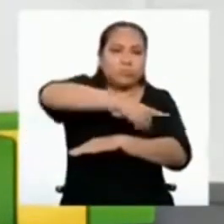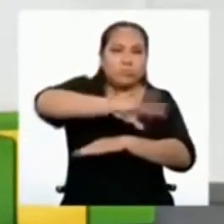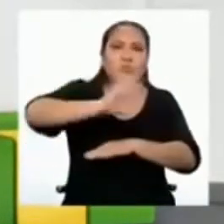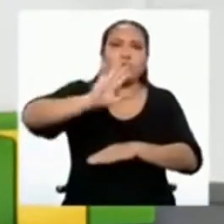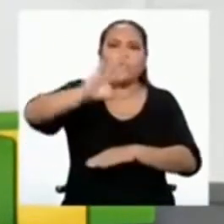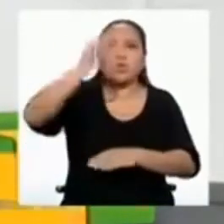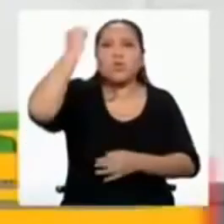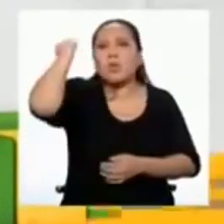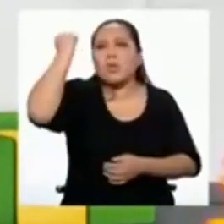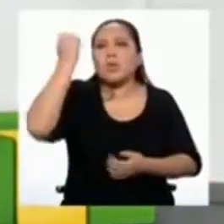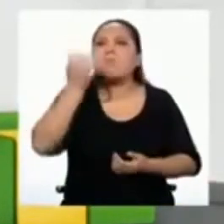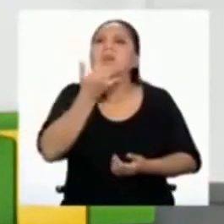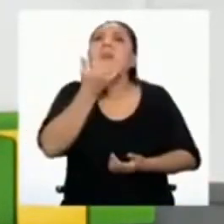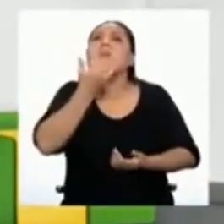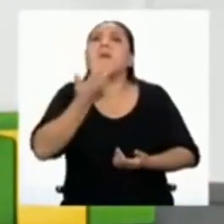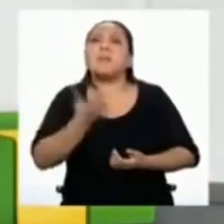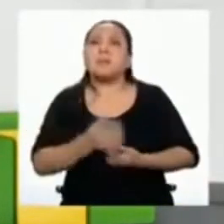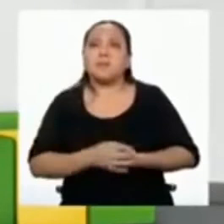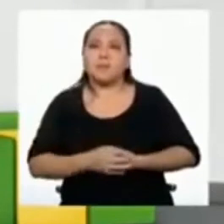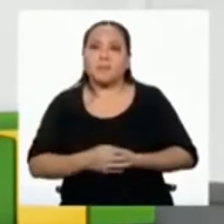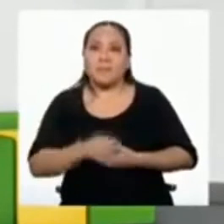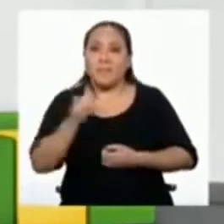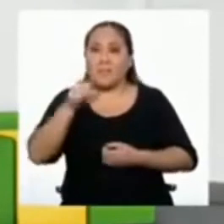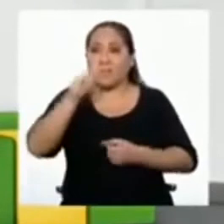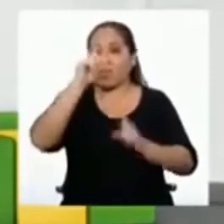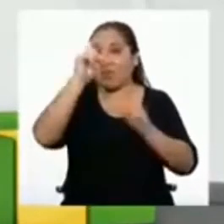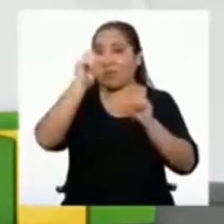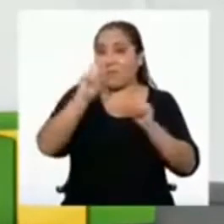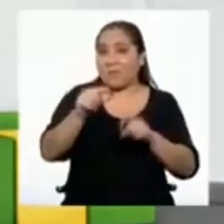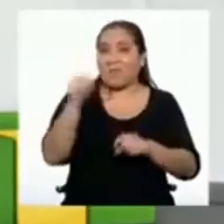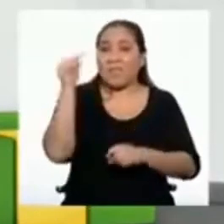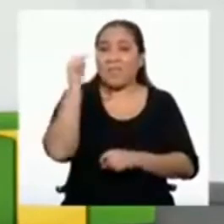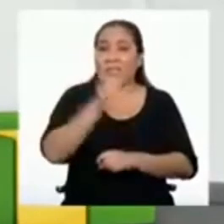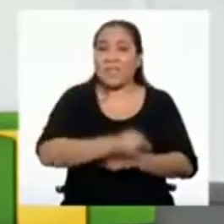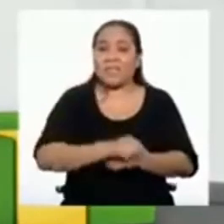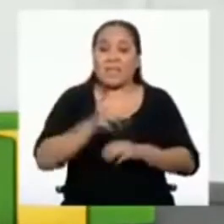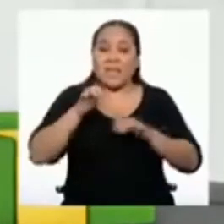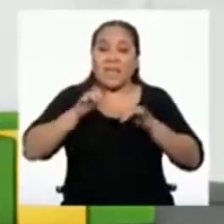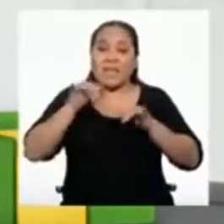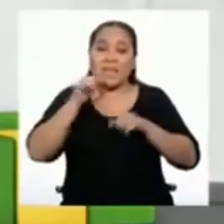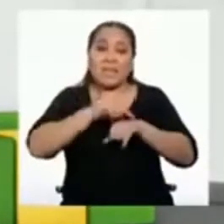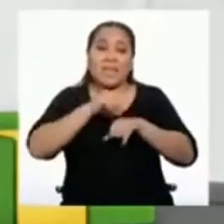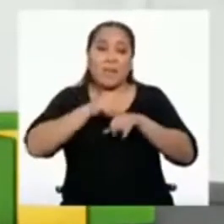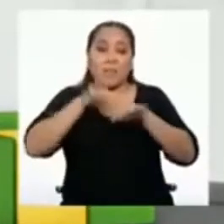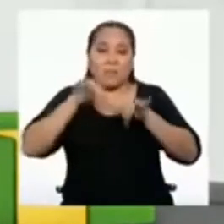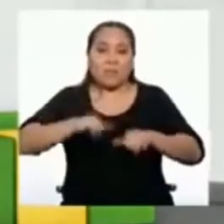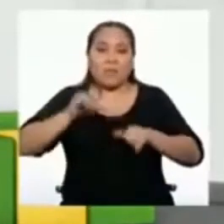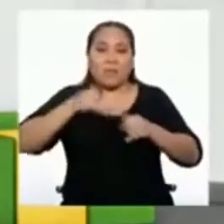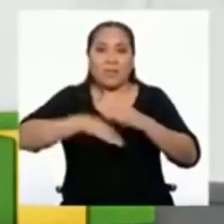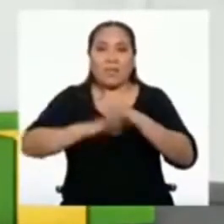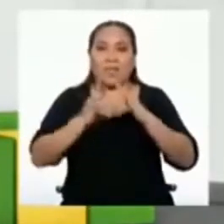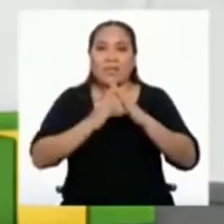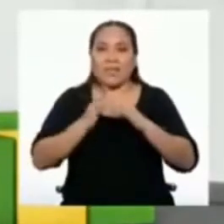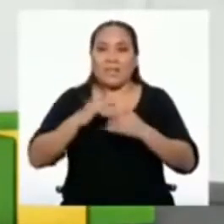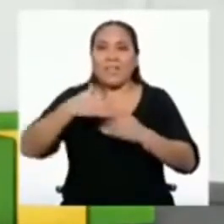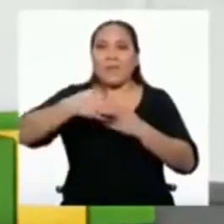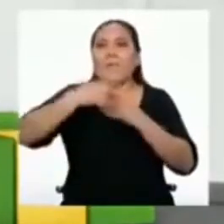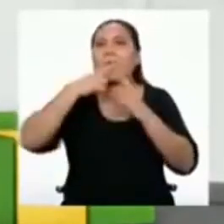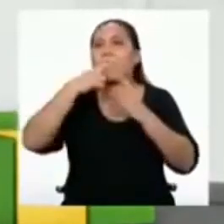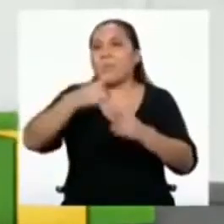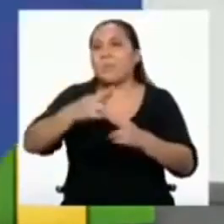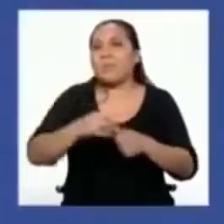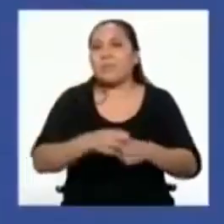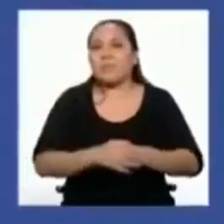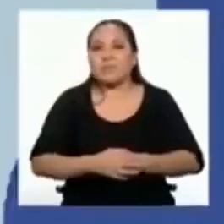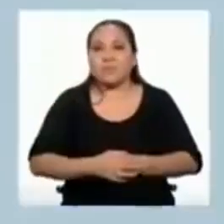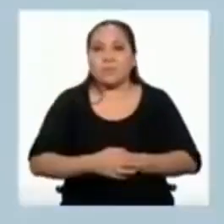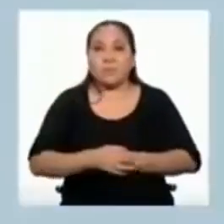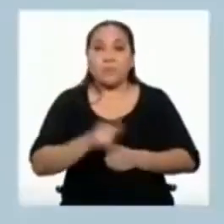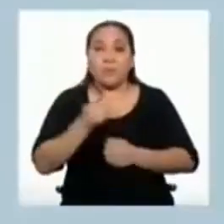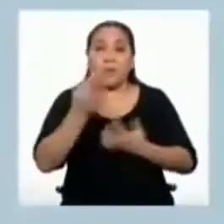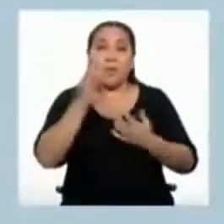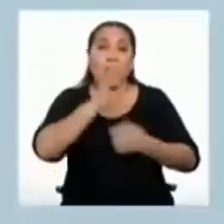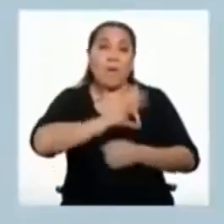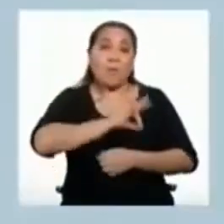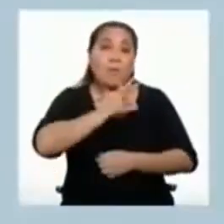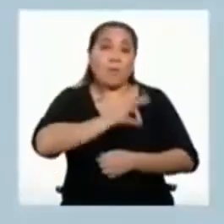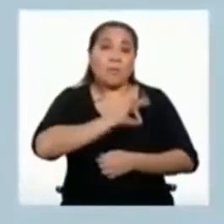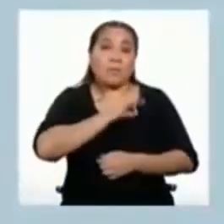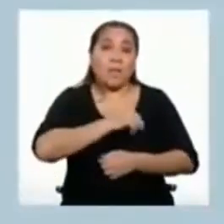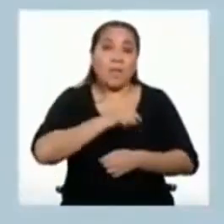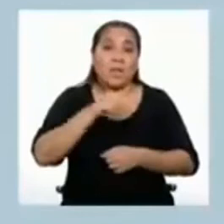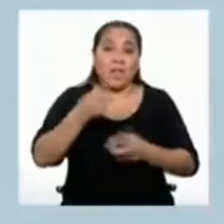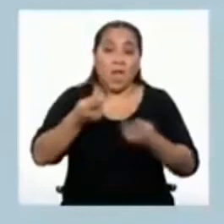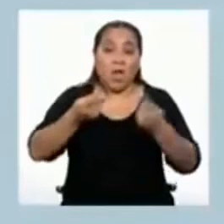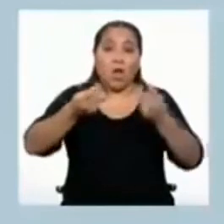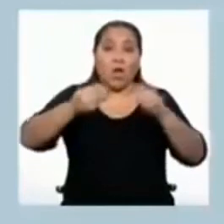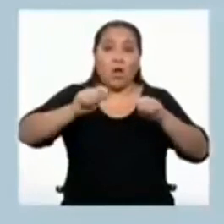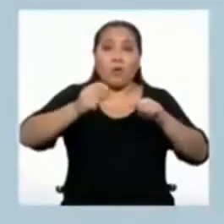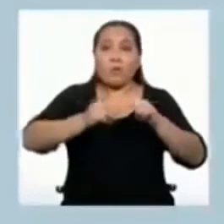nuestro derecho? Esa es una pregunta sobre esta cuarentena que responderemos en un momento. Pueden aprovechar la pausa que